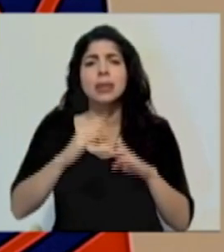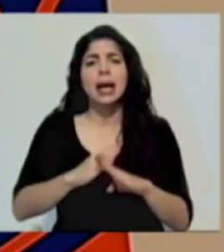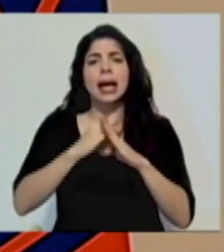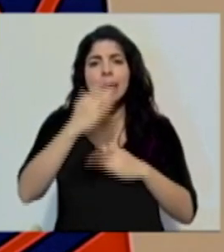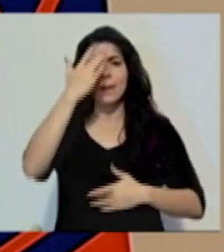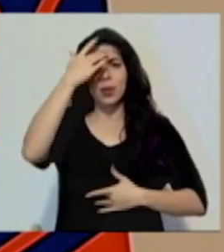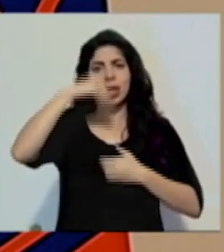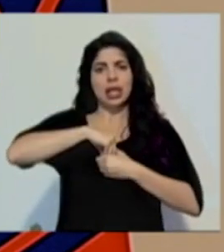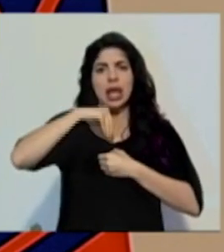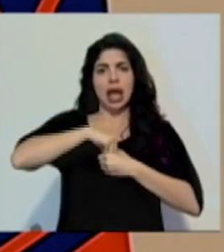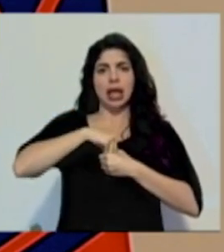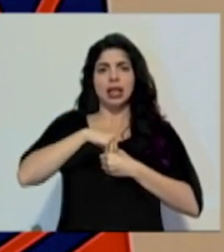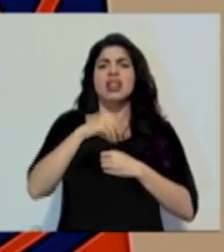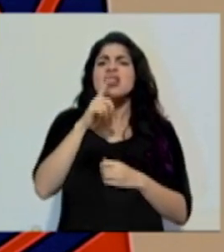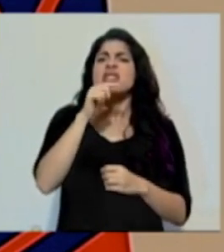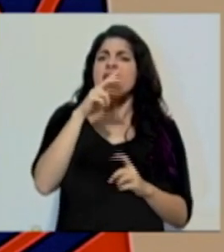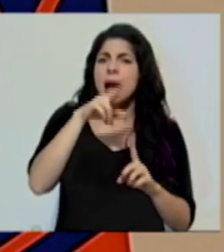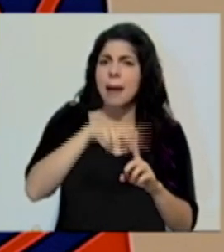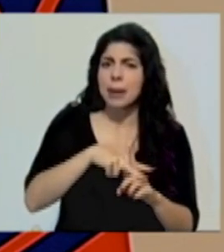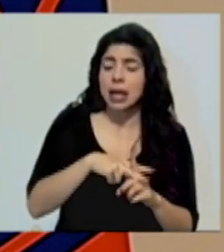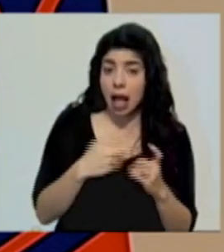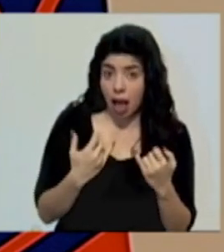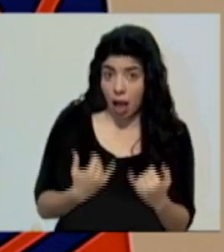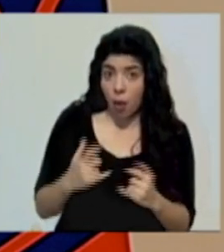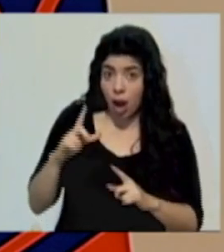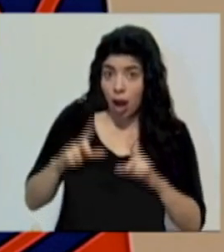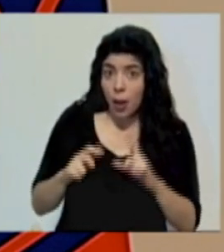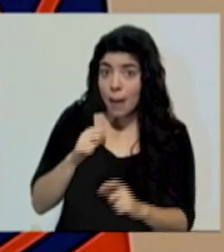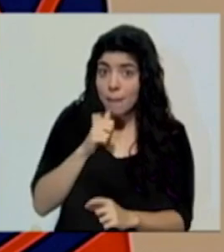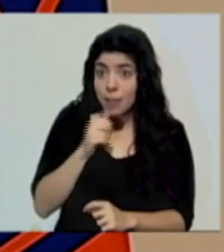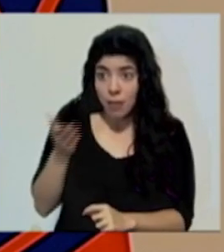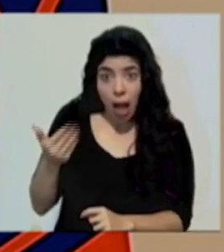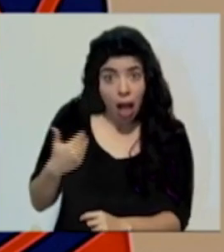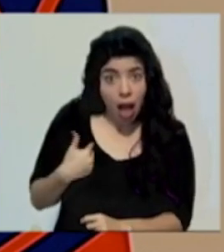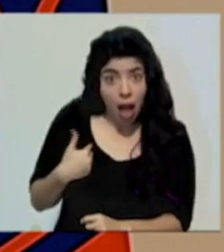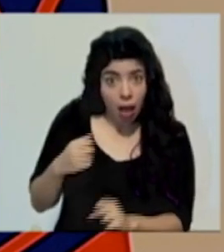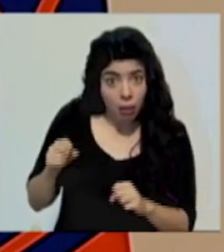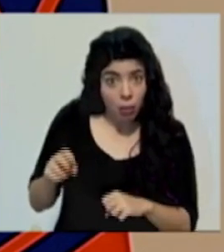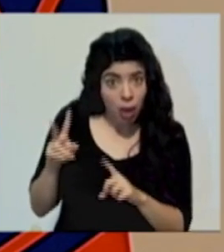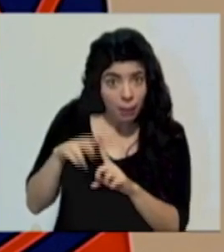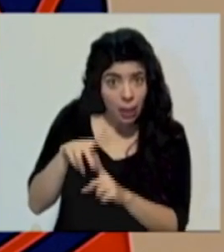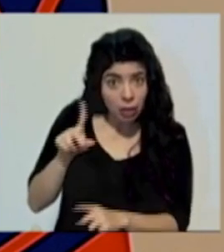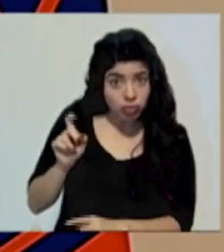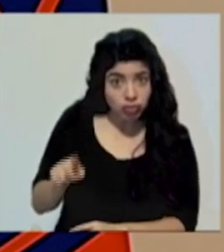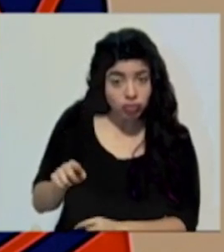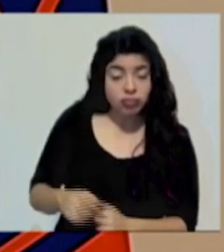para quiénes sería y si actualmente los laboratorios privados pueden aplicarla?